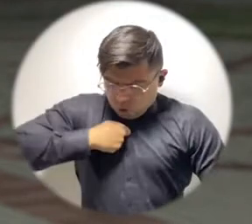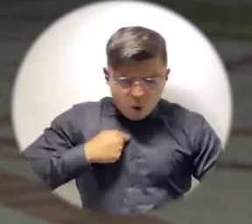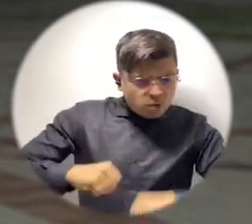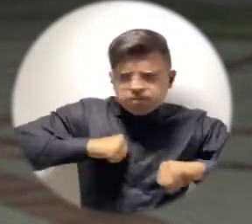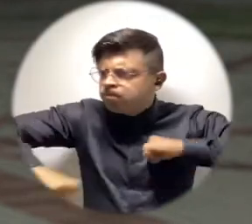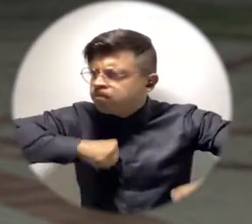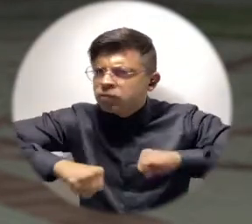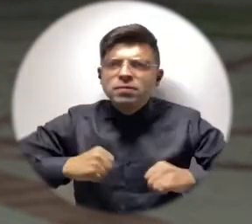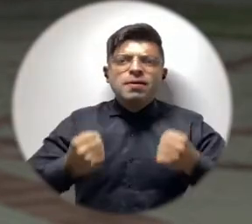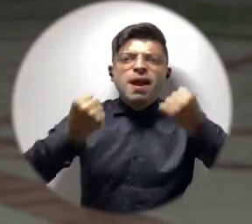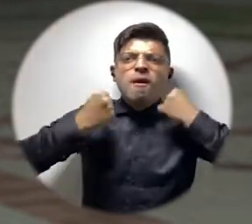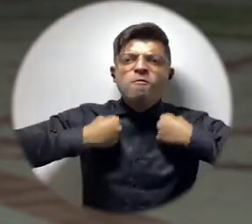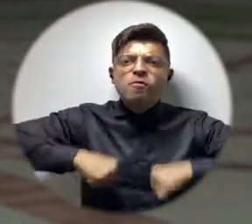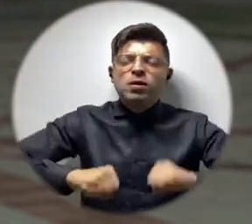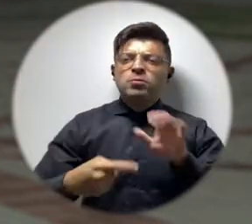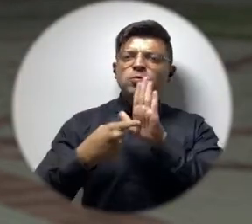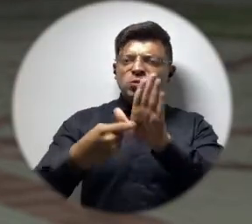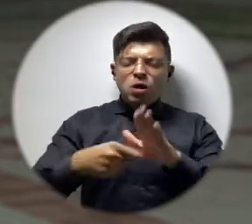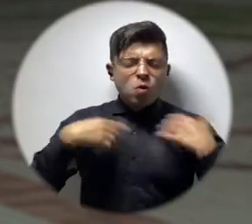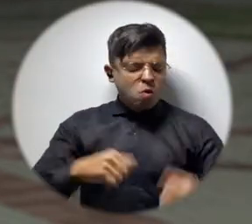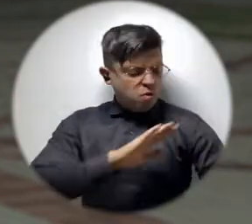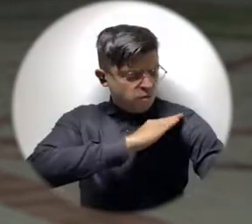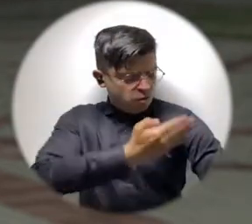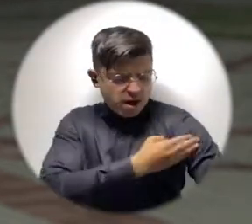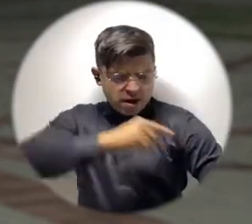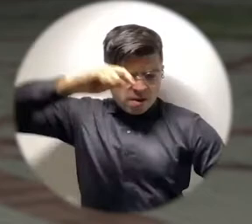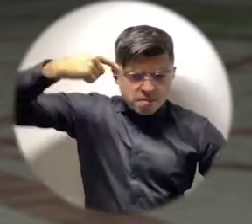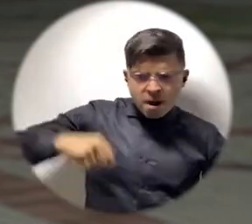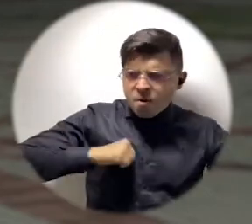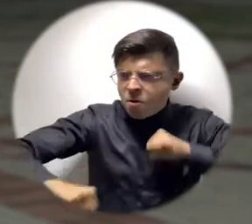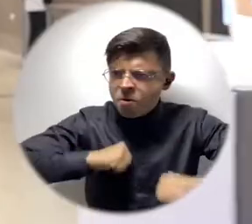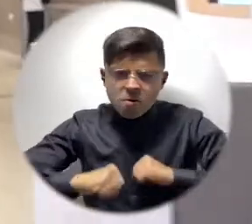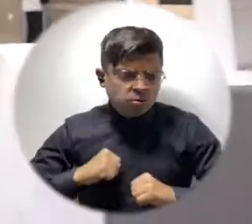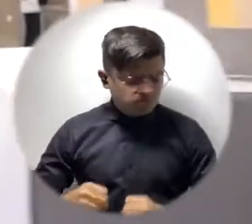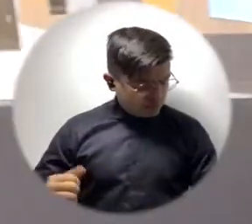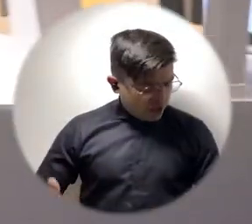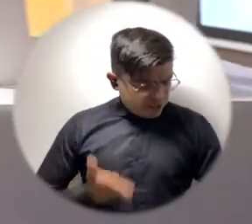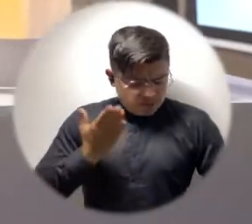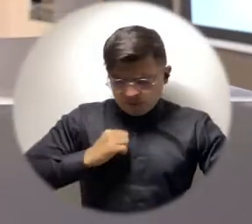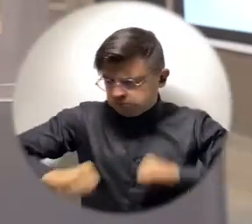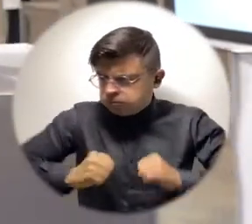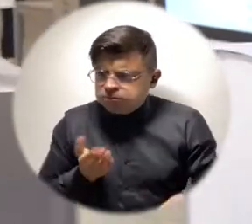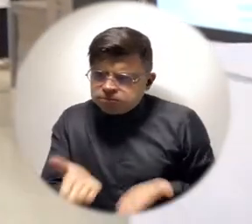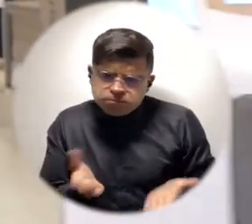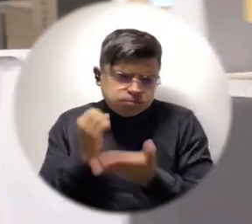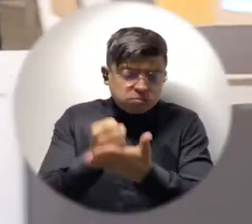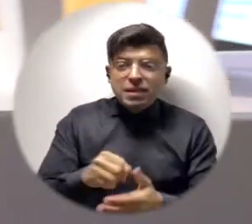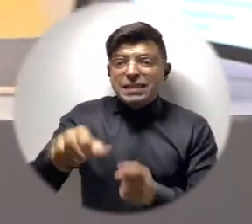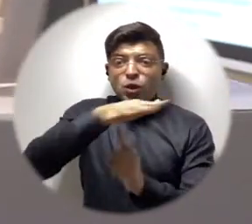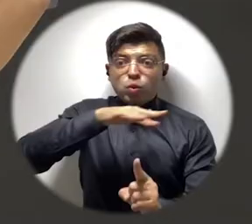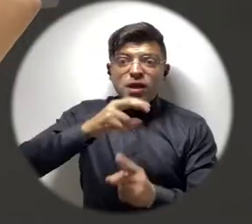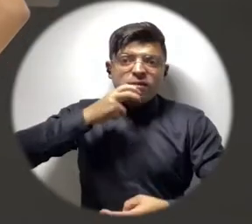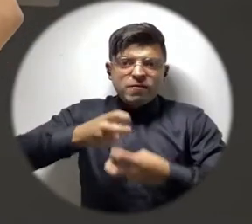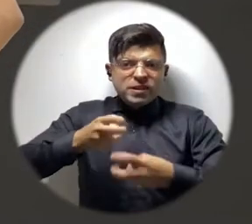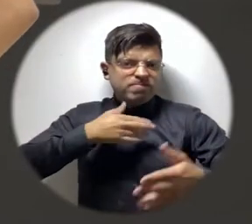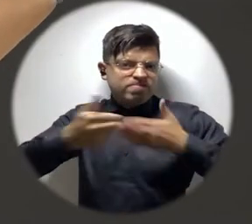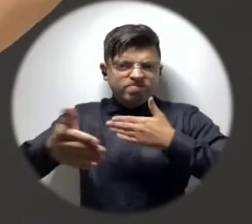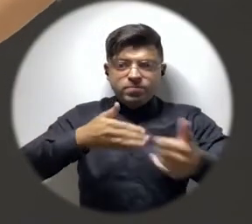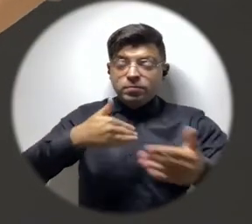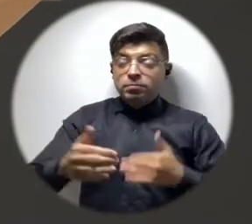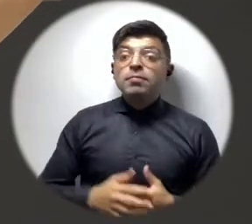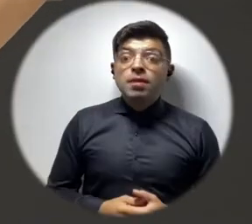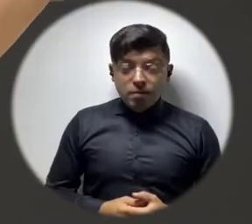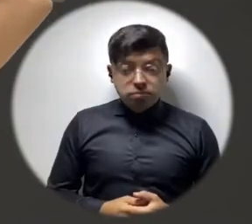se colocaron el chaleco y estuvieron esforzándose, demostrando su tenacidad y su vocación de servicio, no